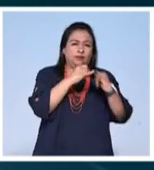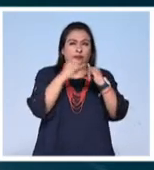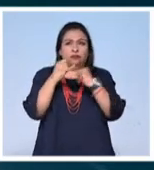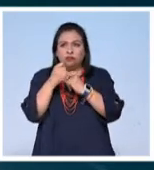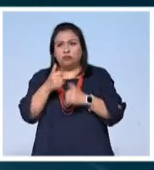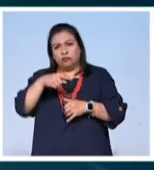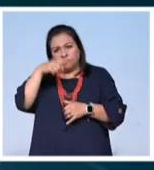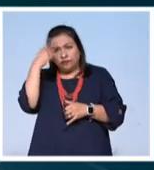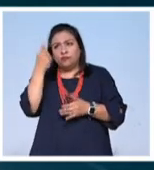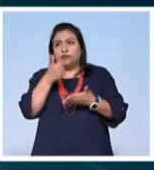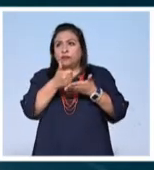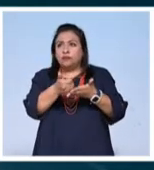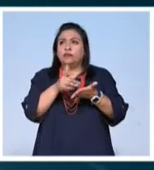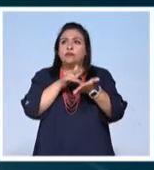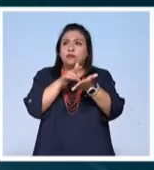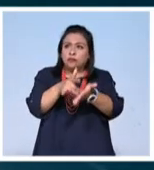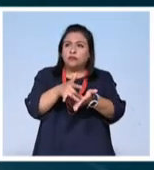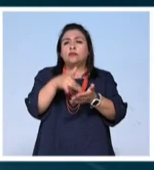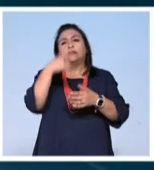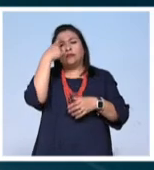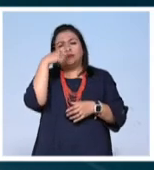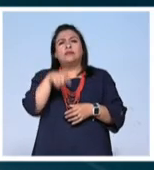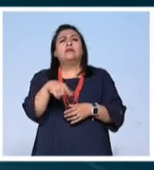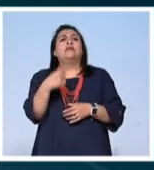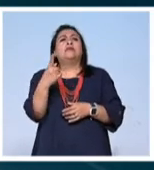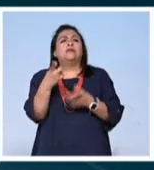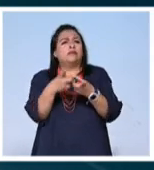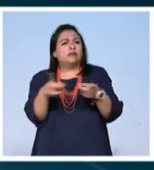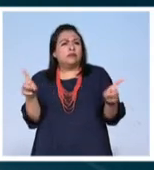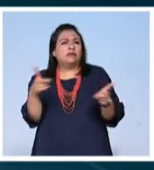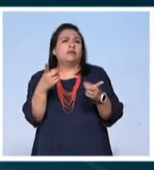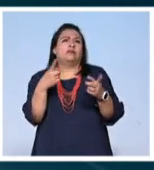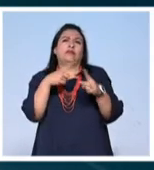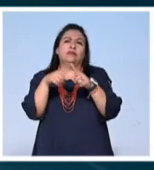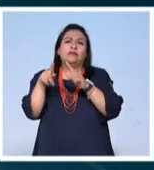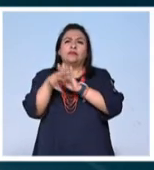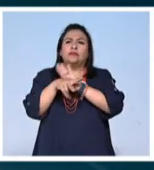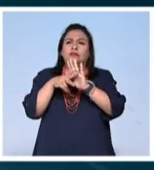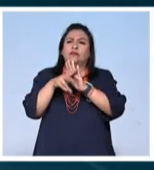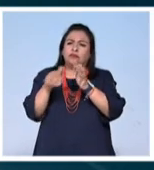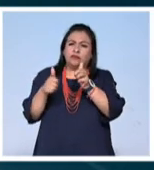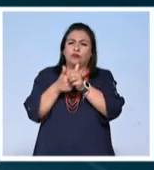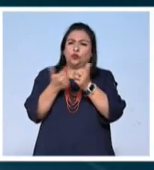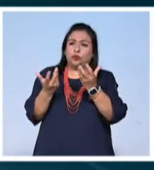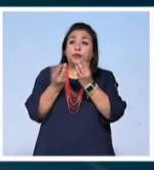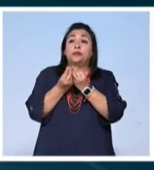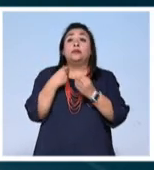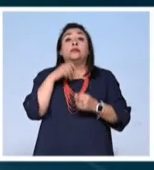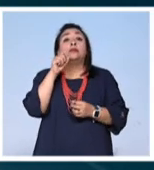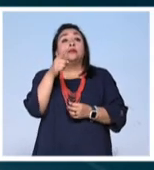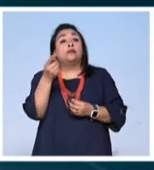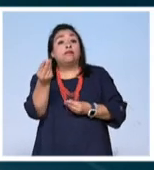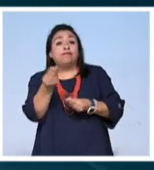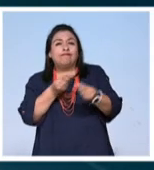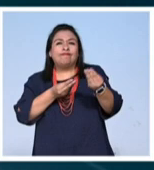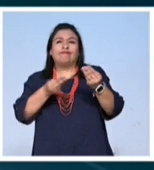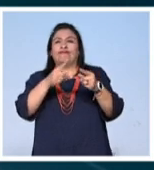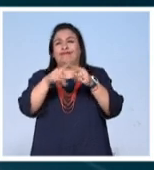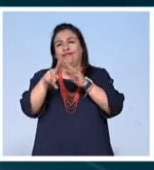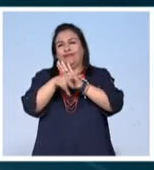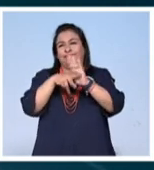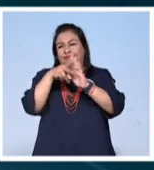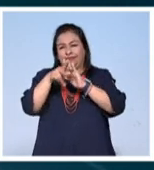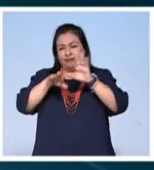facilitar el apoyo y asistencia con la finalidad de desarrollar producciones y coproducciones, implementar intercambios de obras